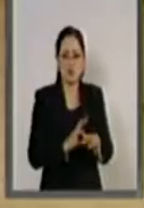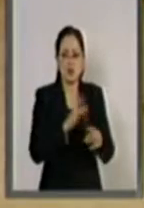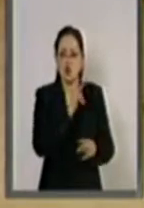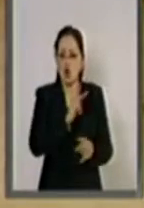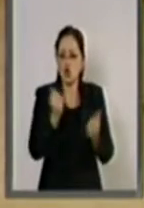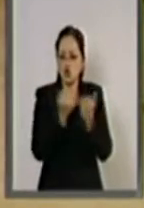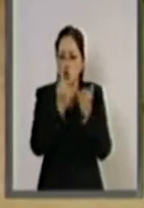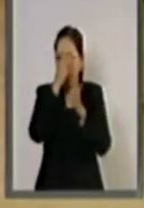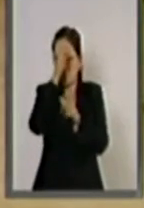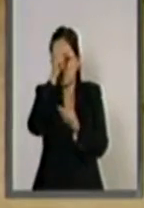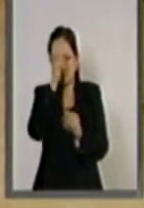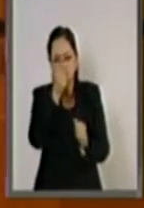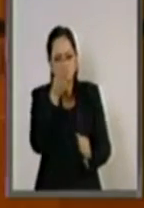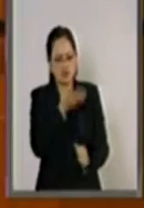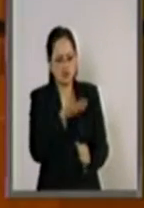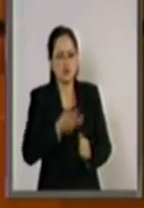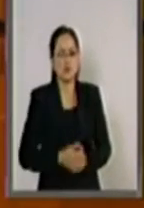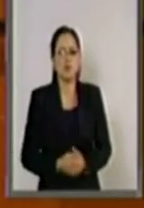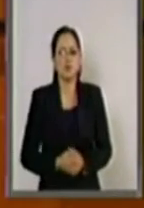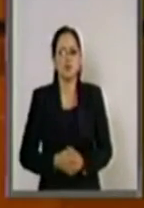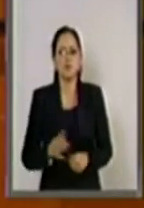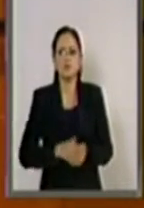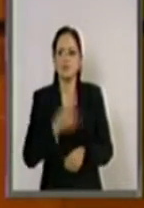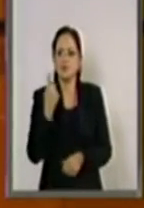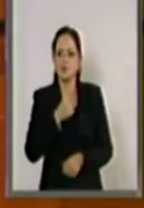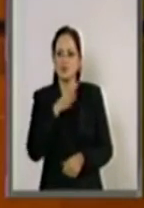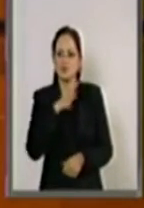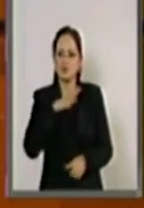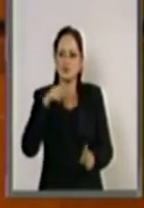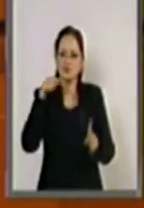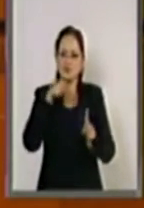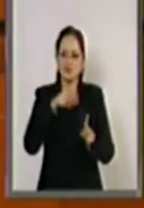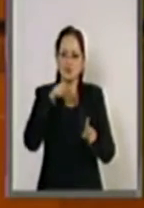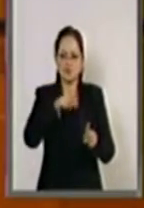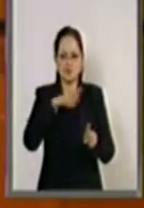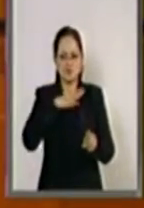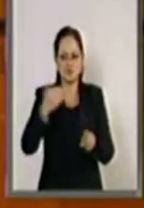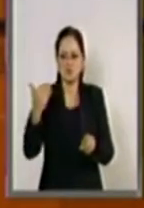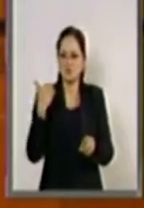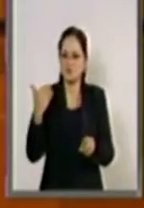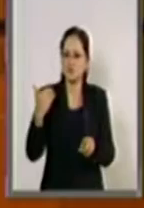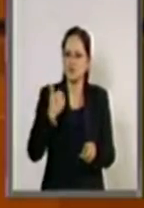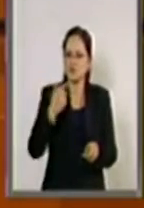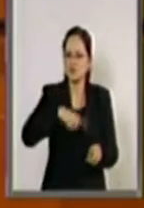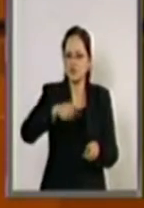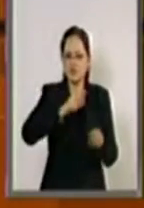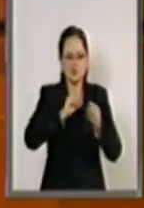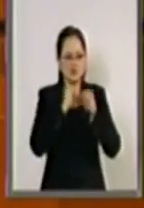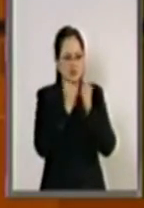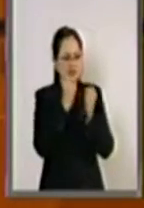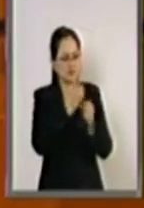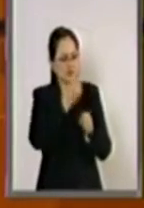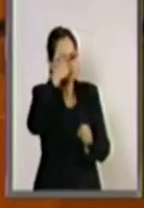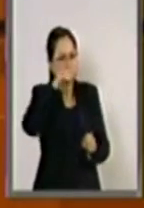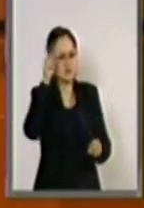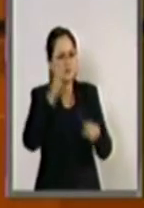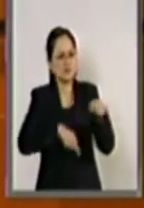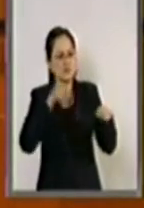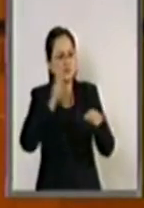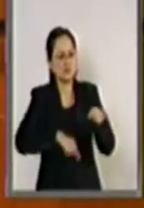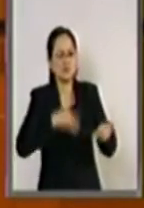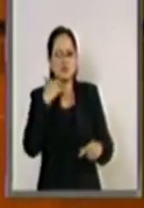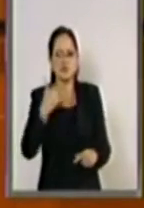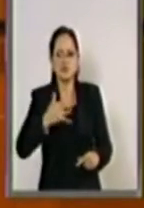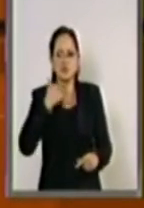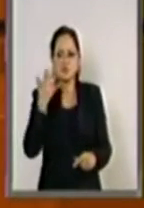coincidimos, ya que tiene que ver con una demanda creciente de la sociedad en general para combatir la corrupción y la impunidad.